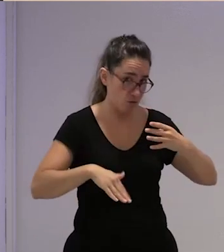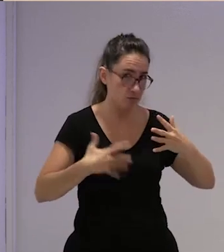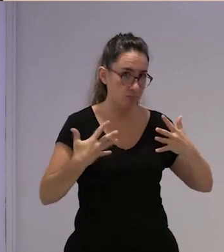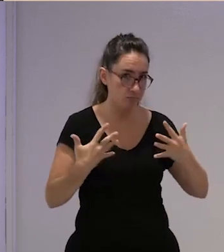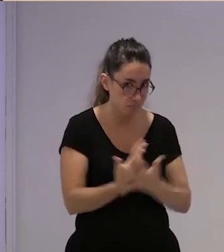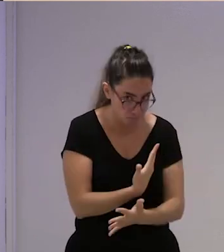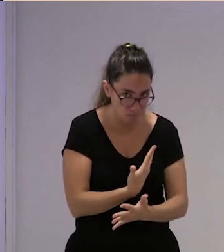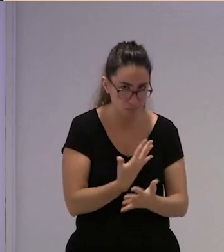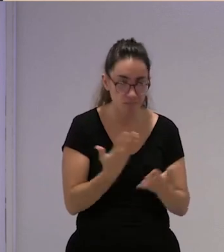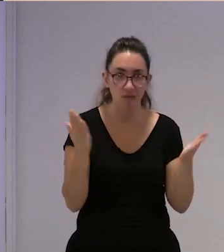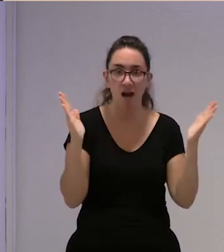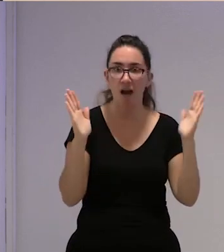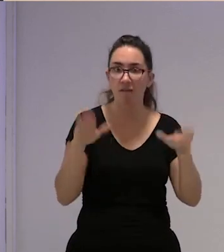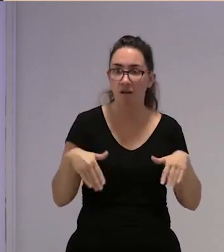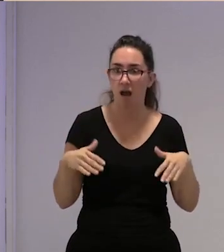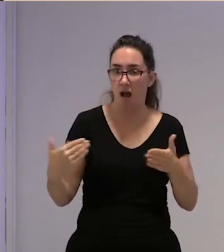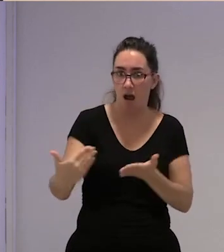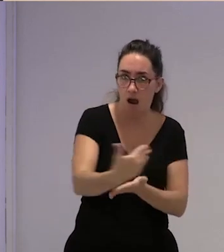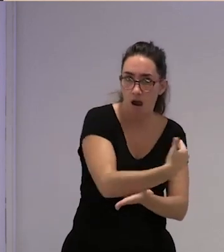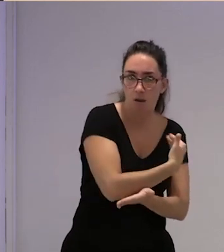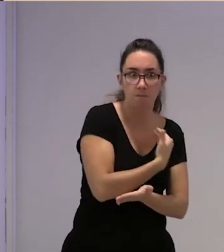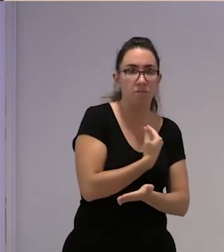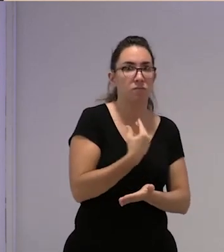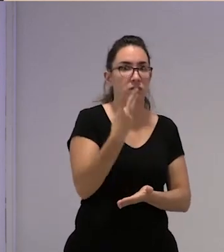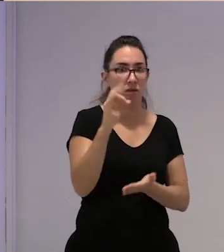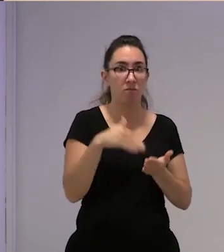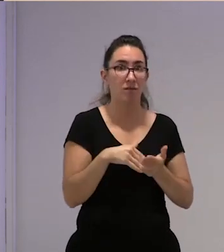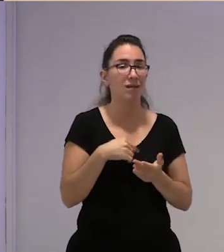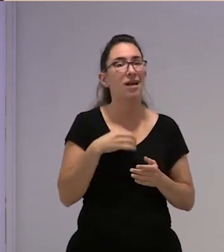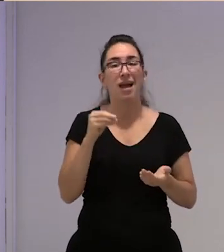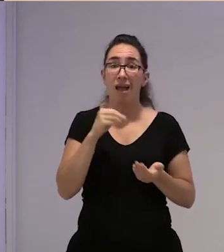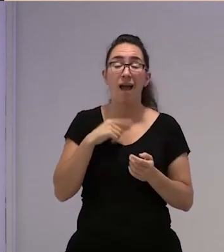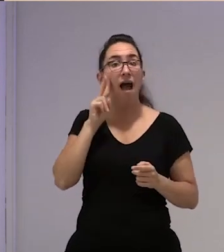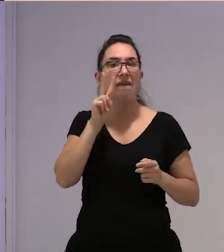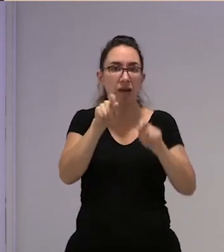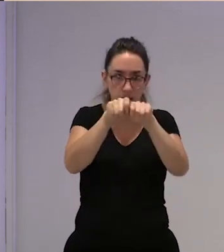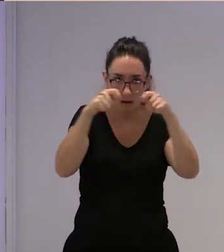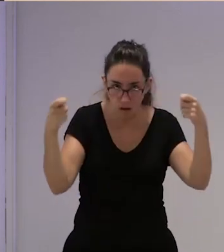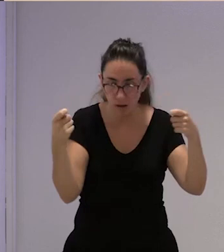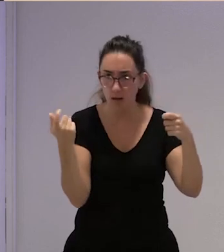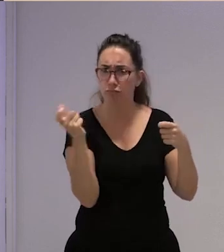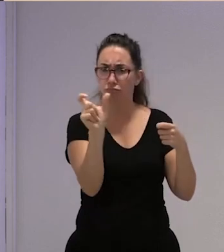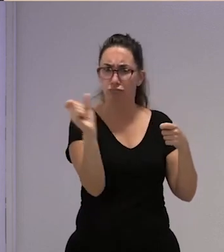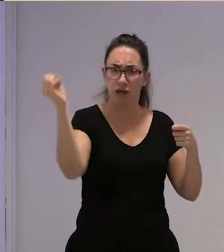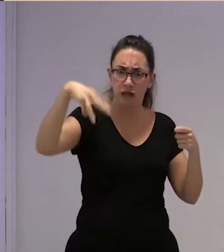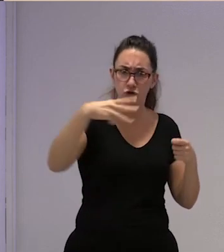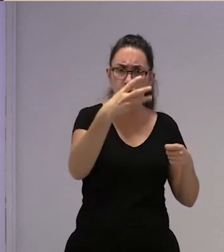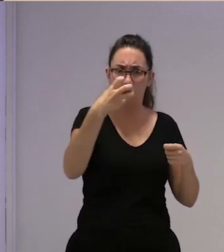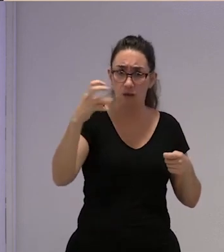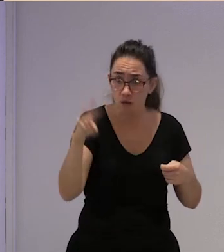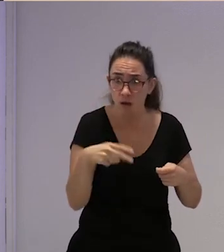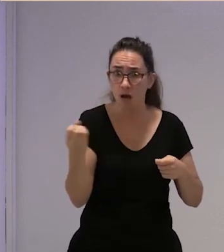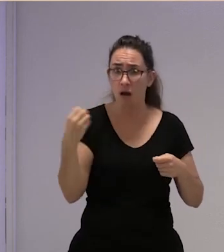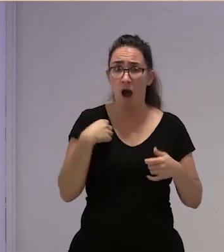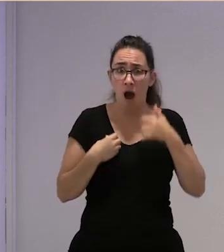y llegamos a 30.000 cada vez que entraba la cuenta y veía un ingreso de 300 400 me llamaba